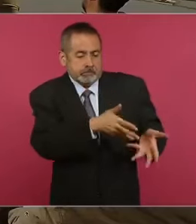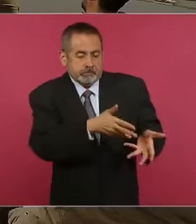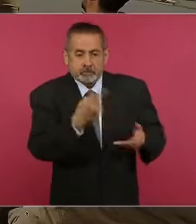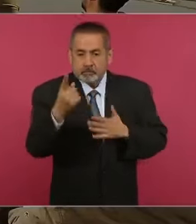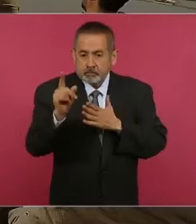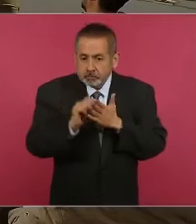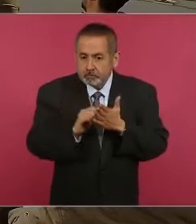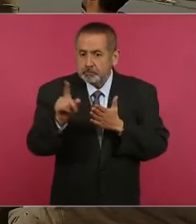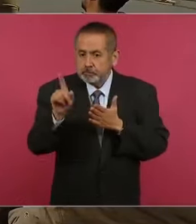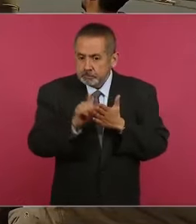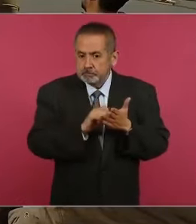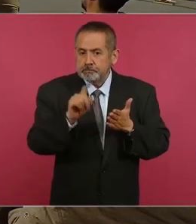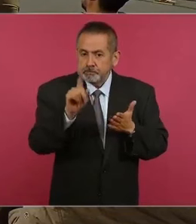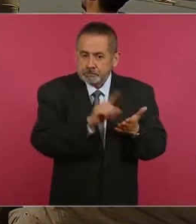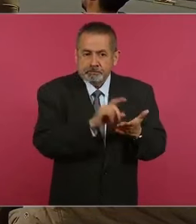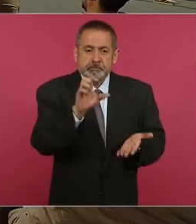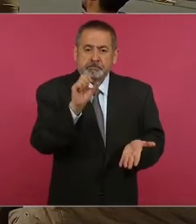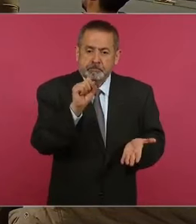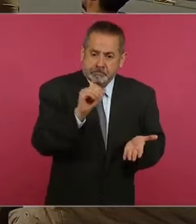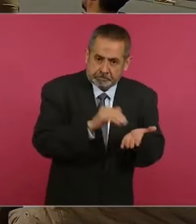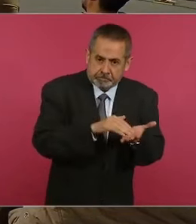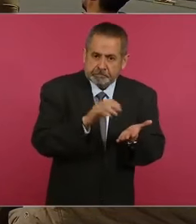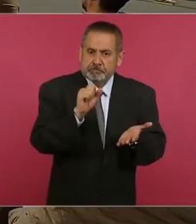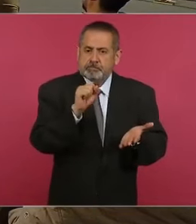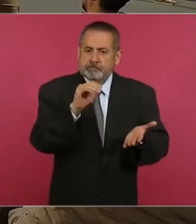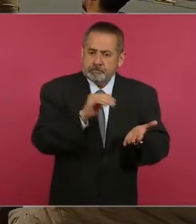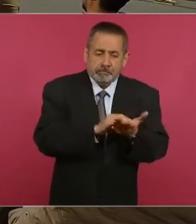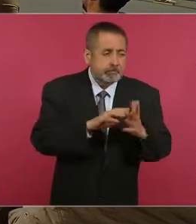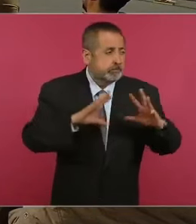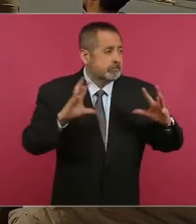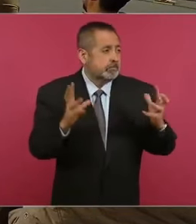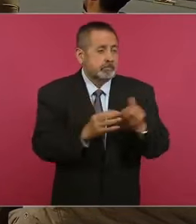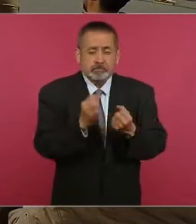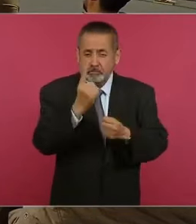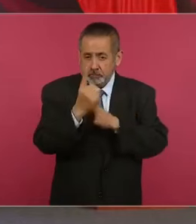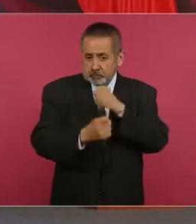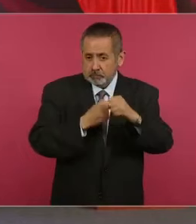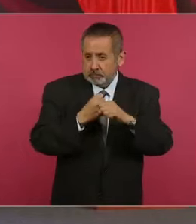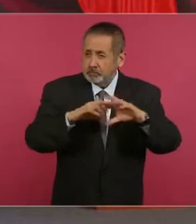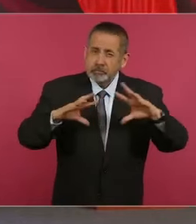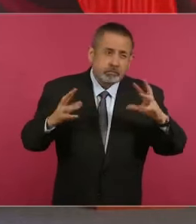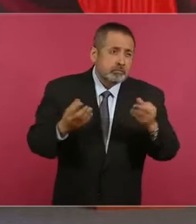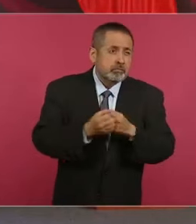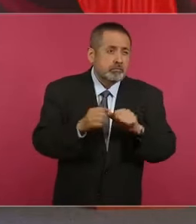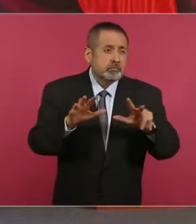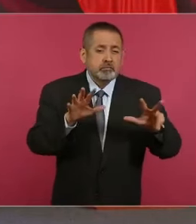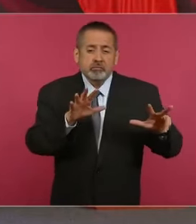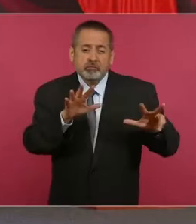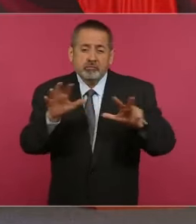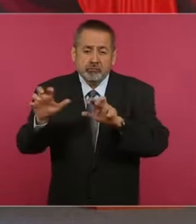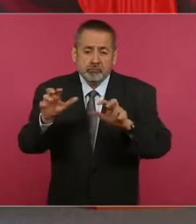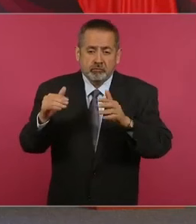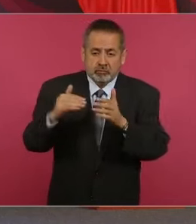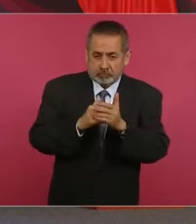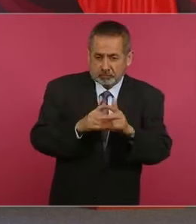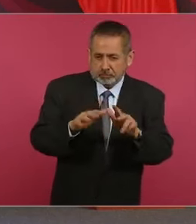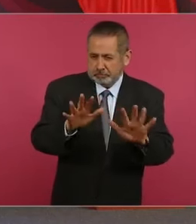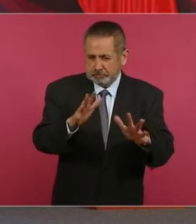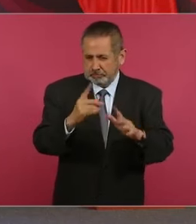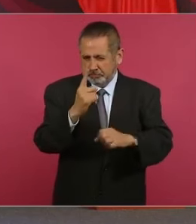al año como 800 mil, al año,